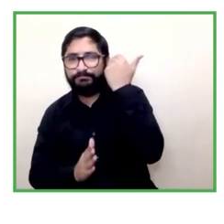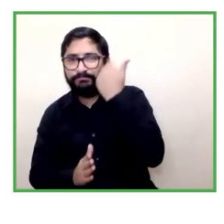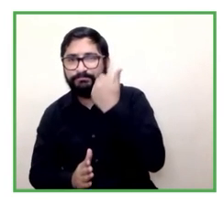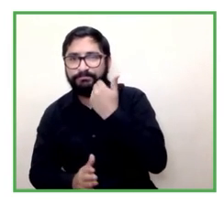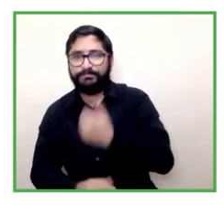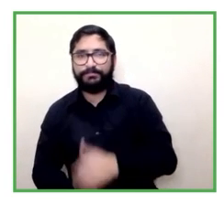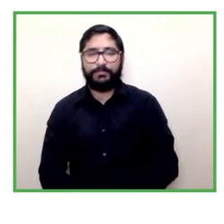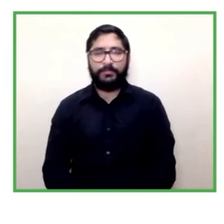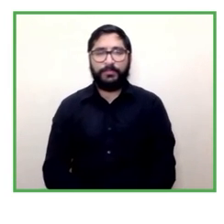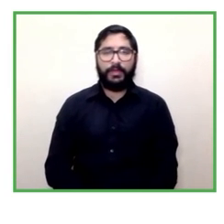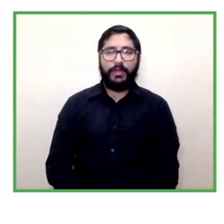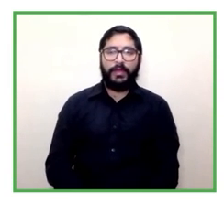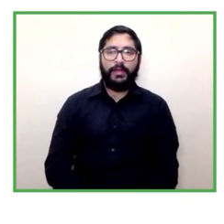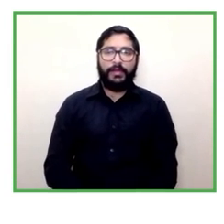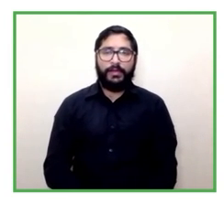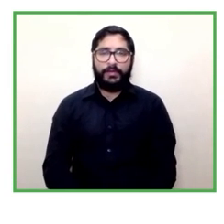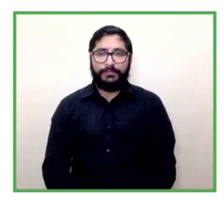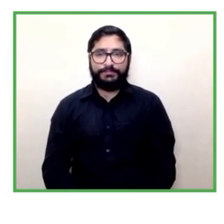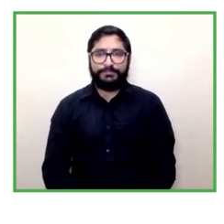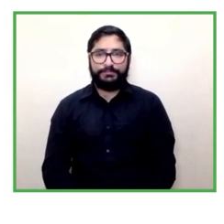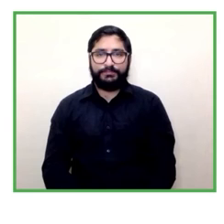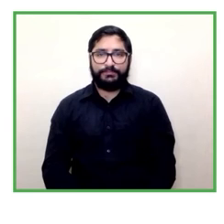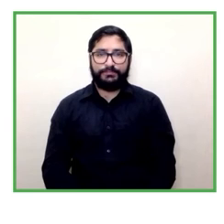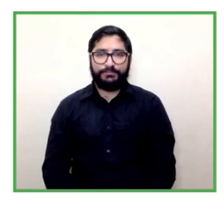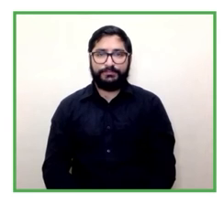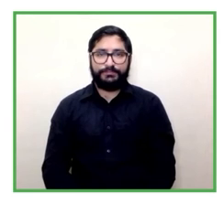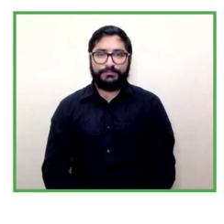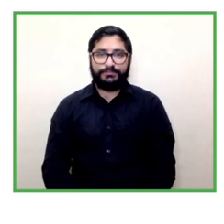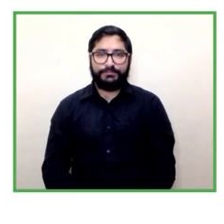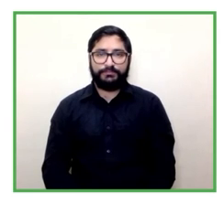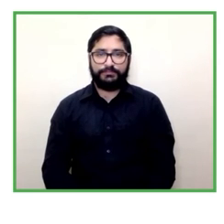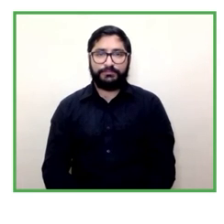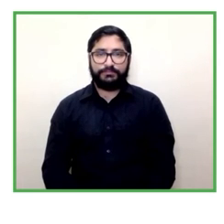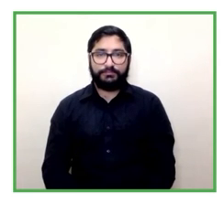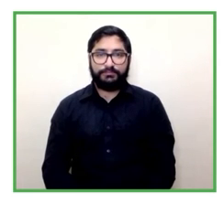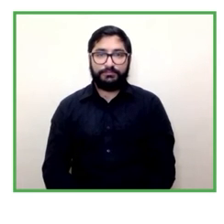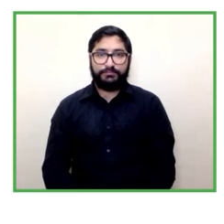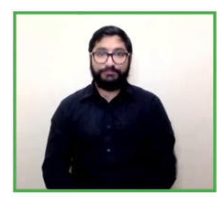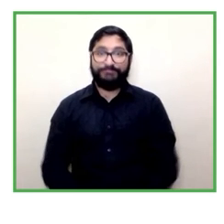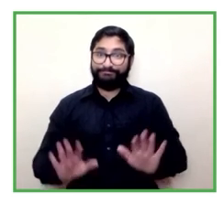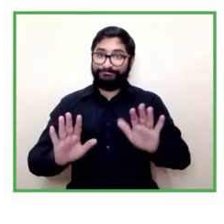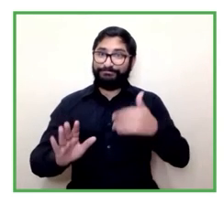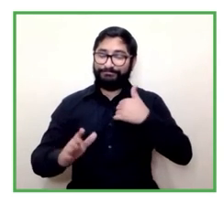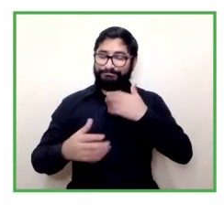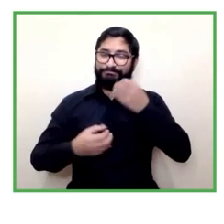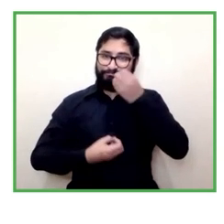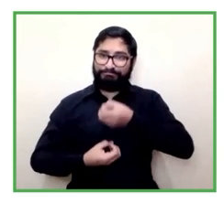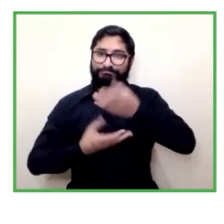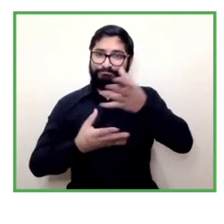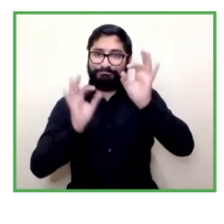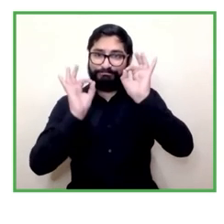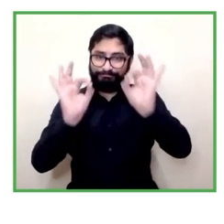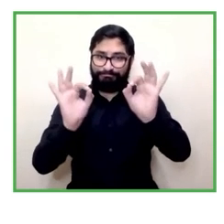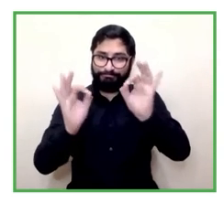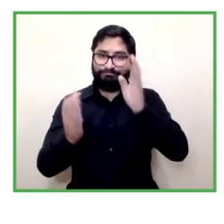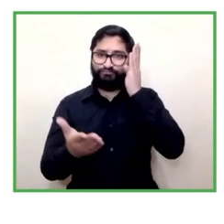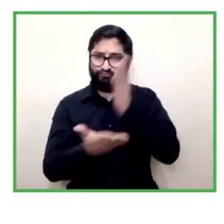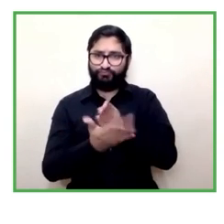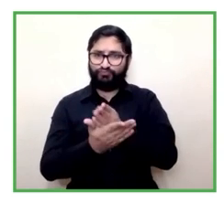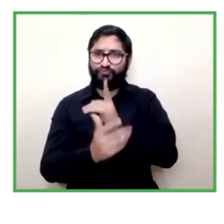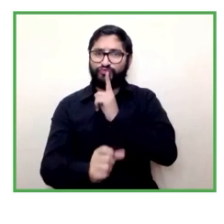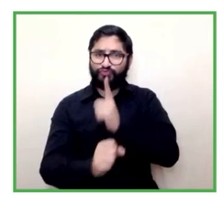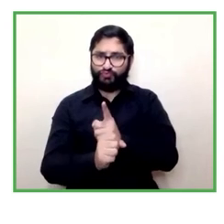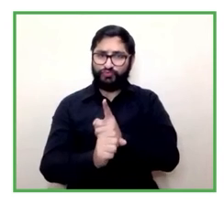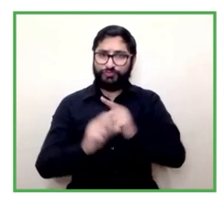estamos en la hora y aquí a dos minutos claro que sí Alicia estoy de acuerdo cambio de paradigma total pero